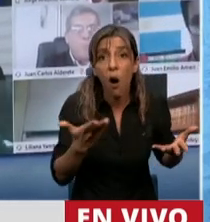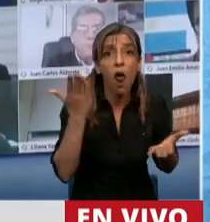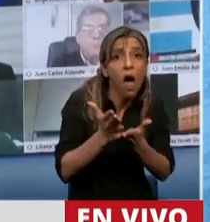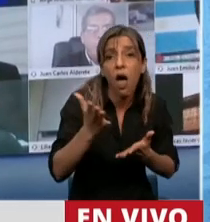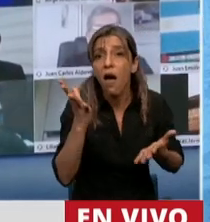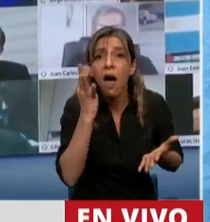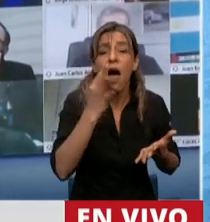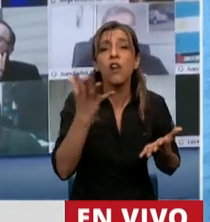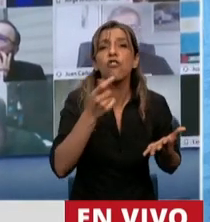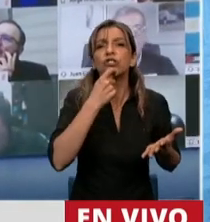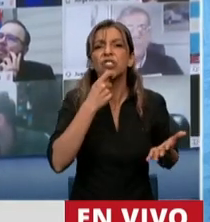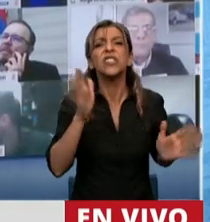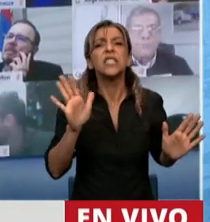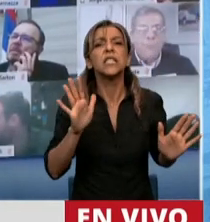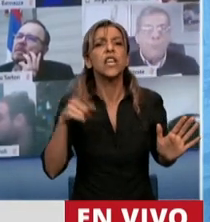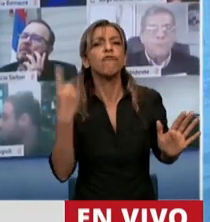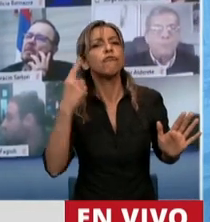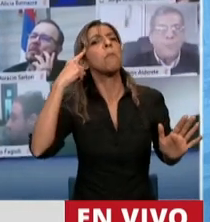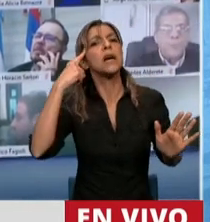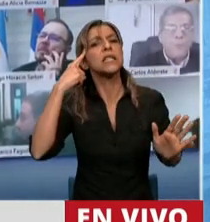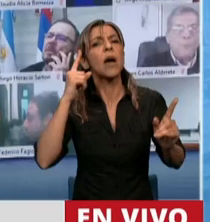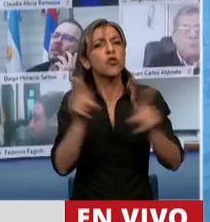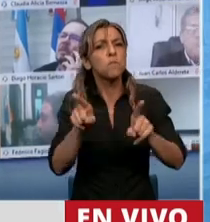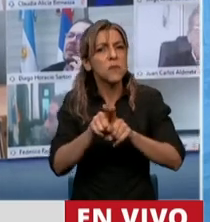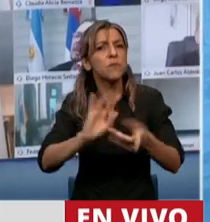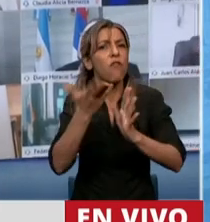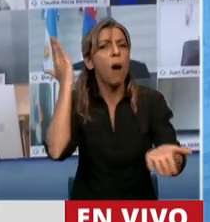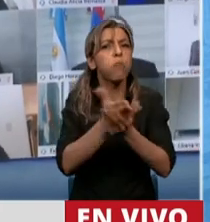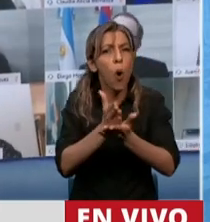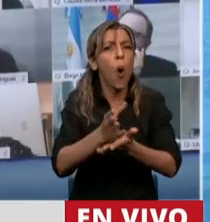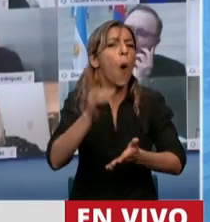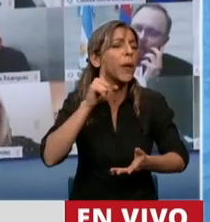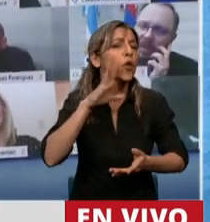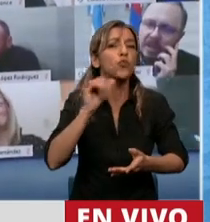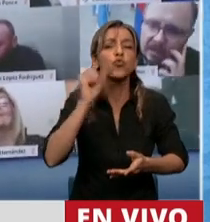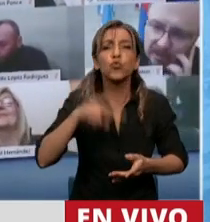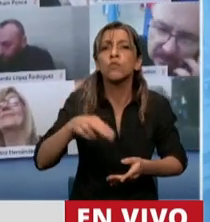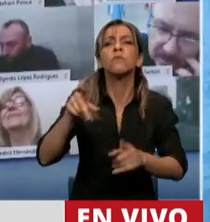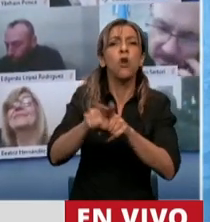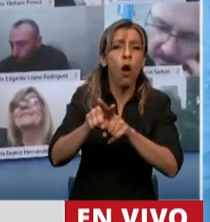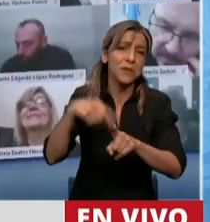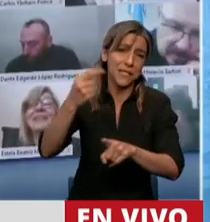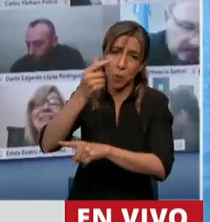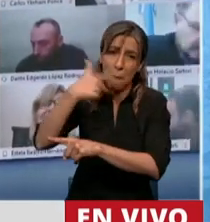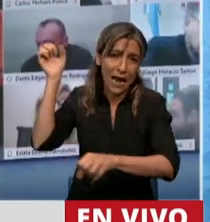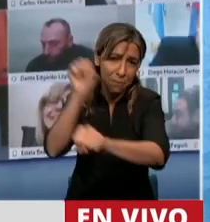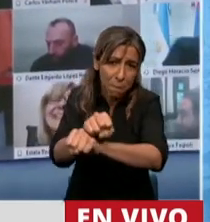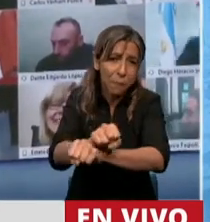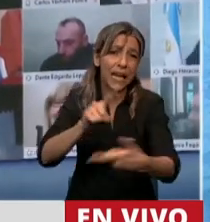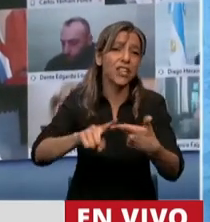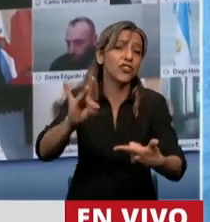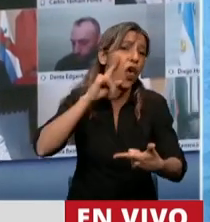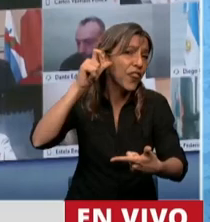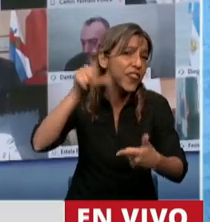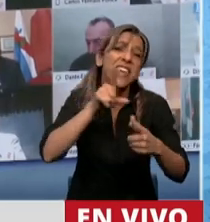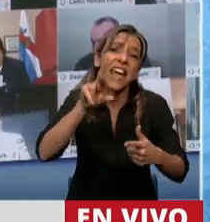¿saben qué pasa si se hubiera aplicado la doctrina Virursun? estaría preso Macri estaría preso Dietrich estaría preso Aranguren